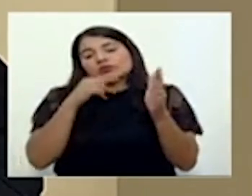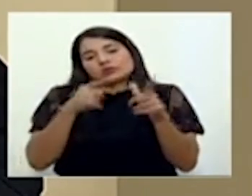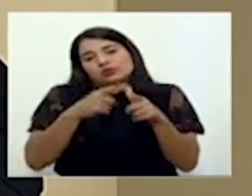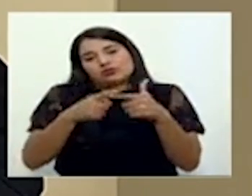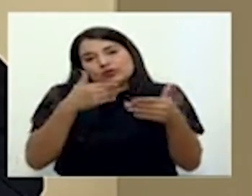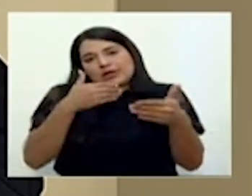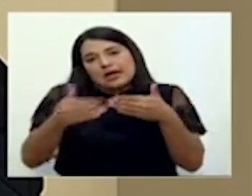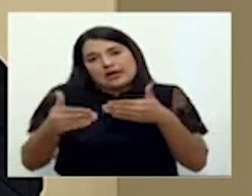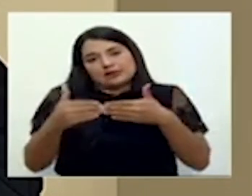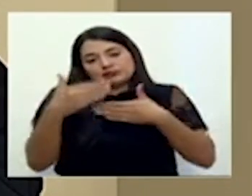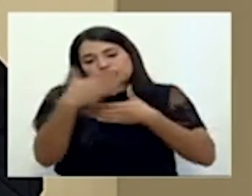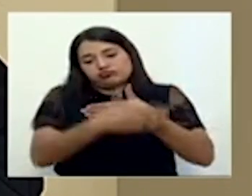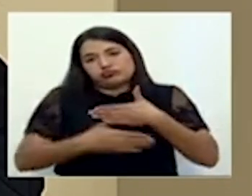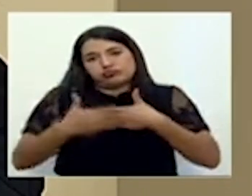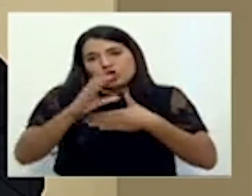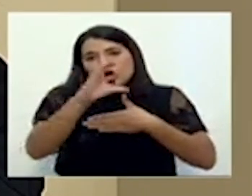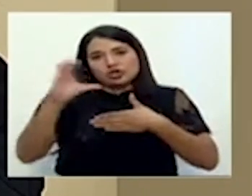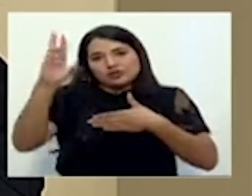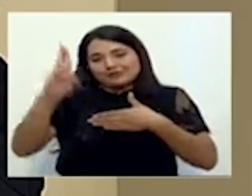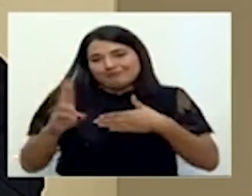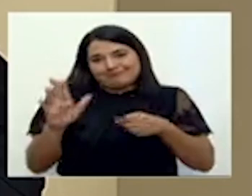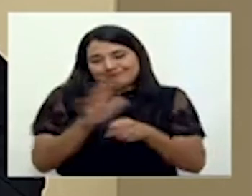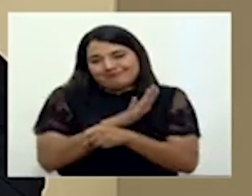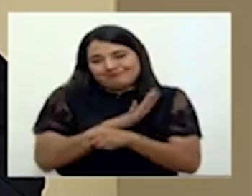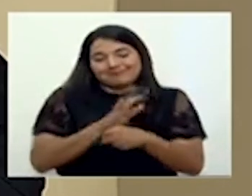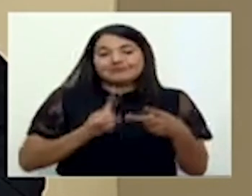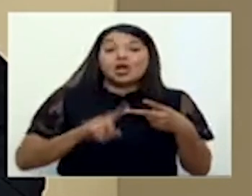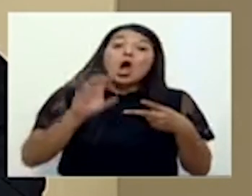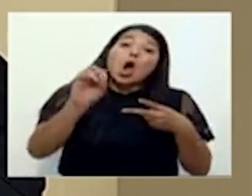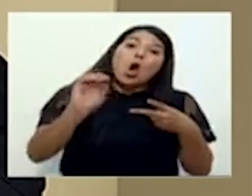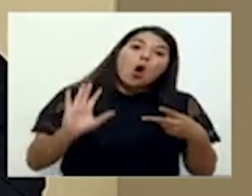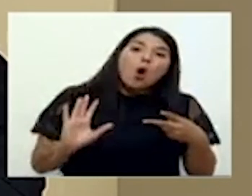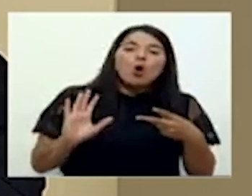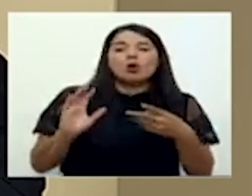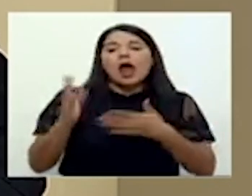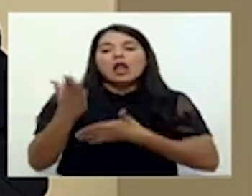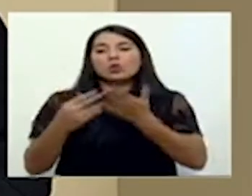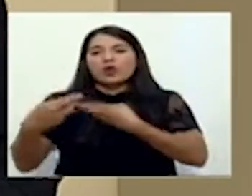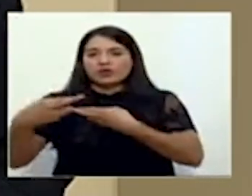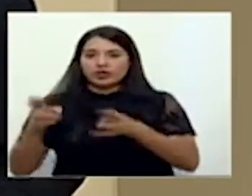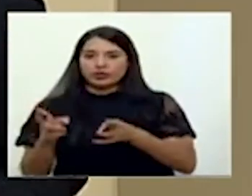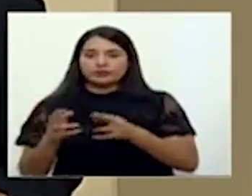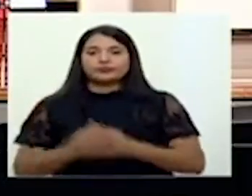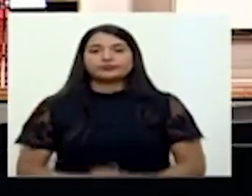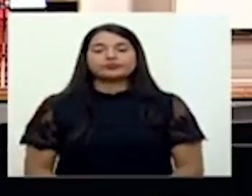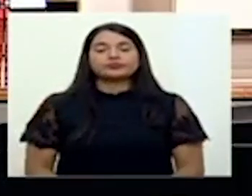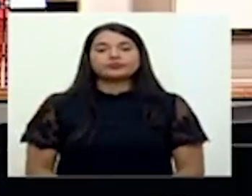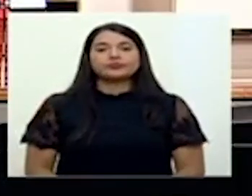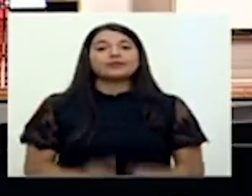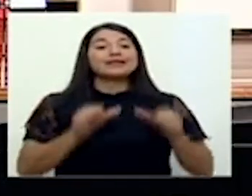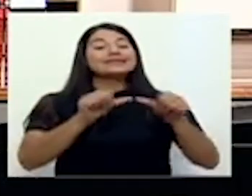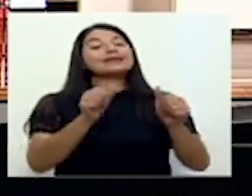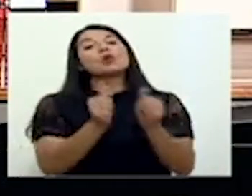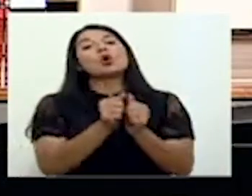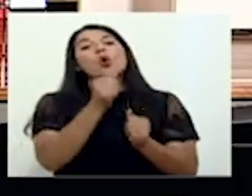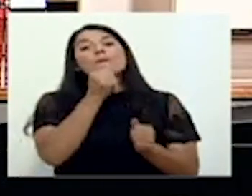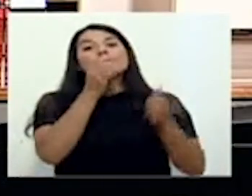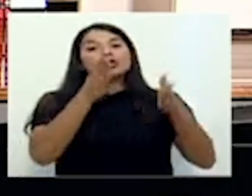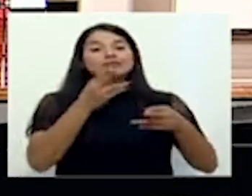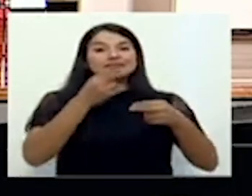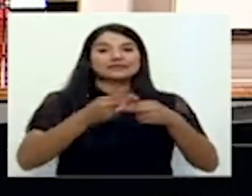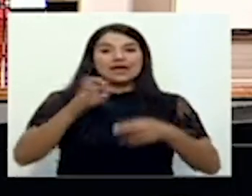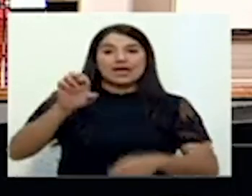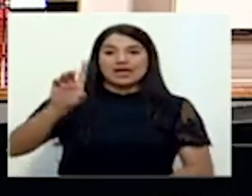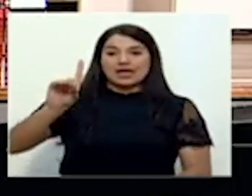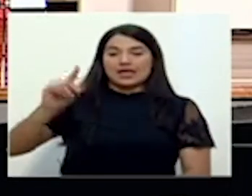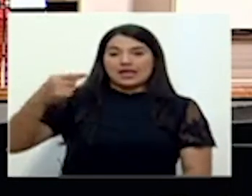alerta de orden nacional o eventualmente subregional. Muchas gracias. Continuamos con el colega Edgar Fonseca de